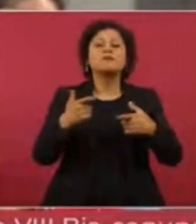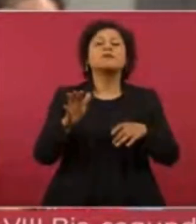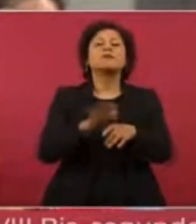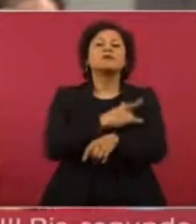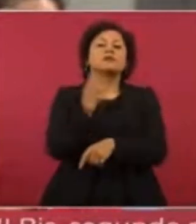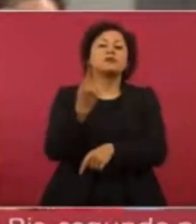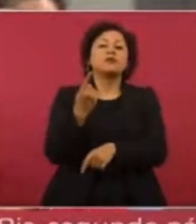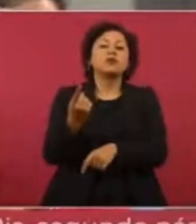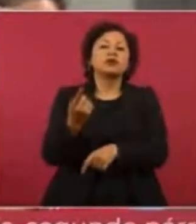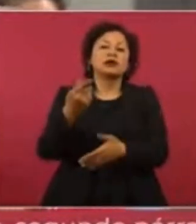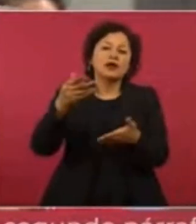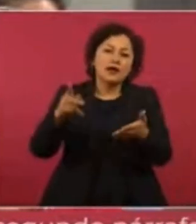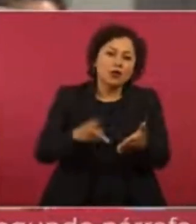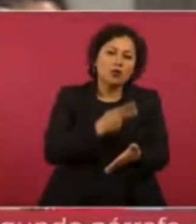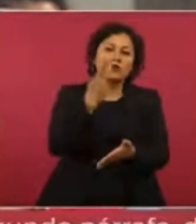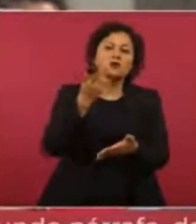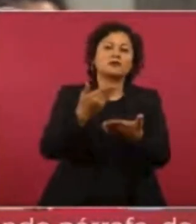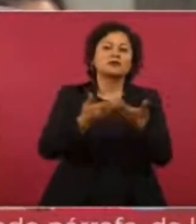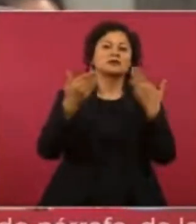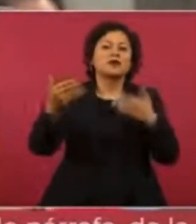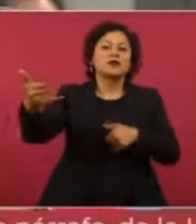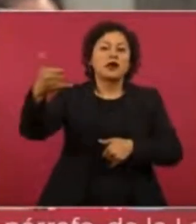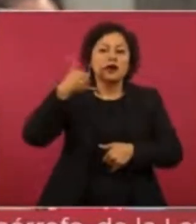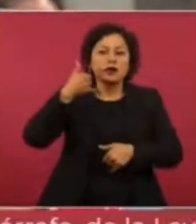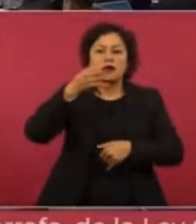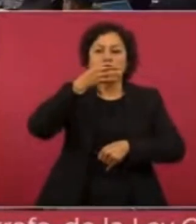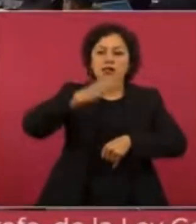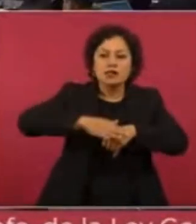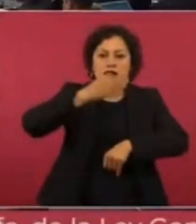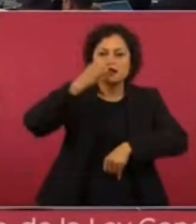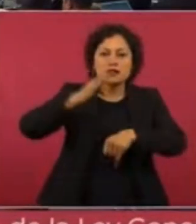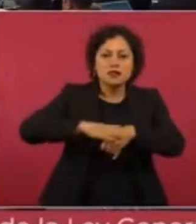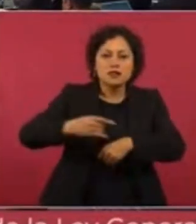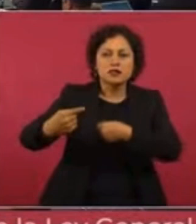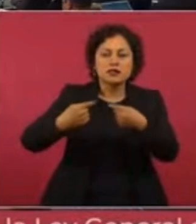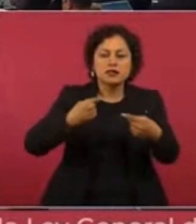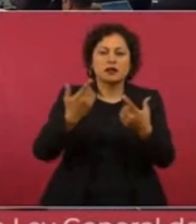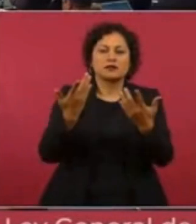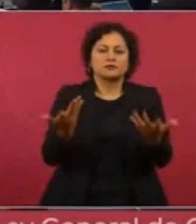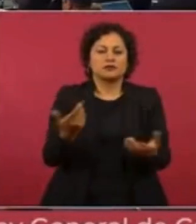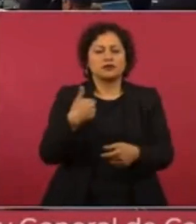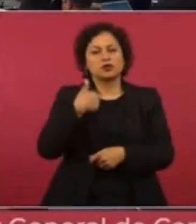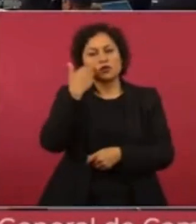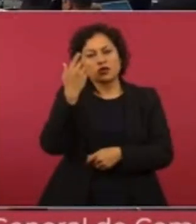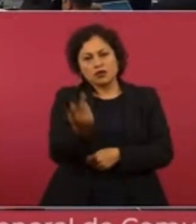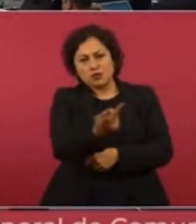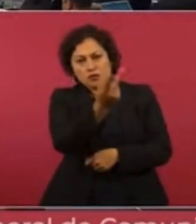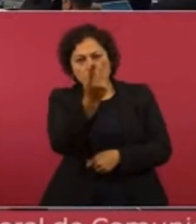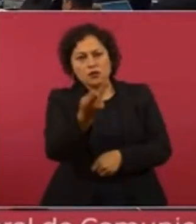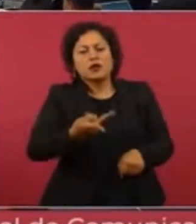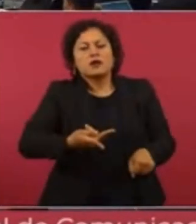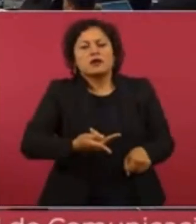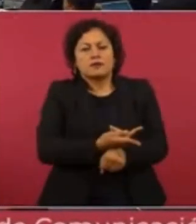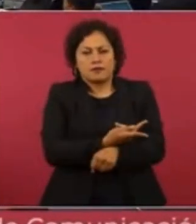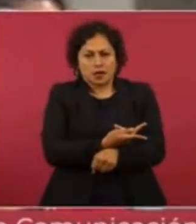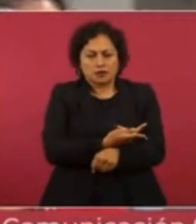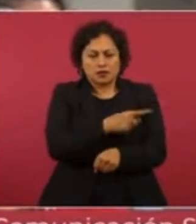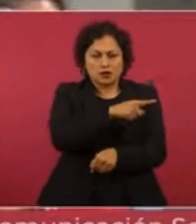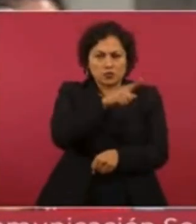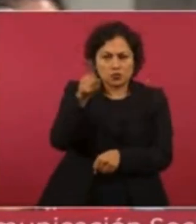amenazar telefónicamente. Quiero preguntarle qué estrategia tiene su gobierno para que los ministerios públicos,